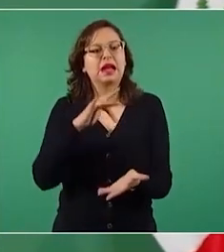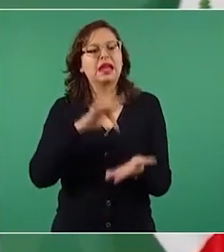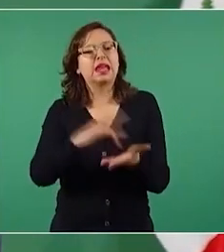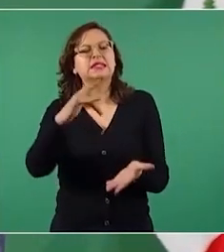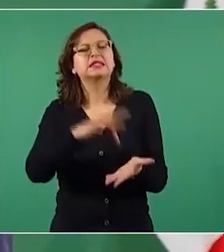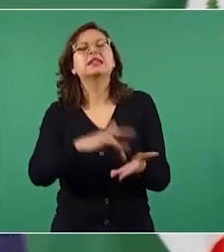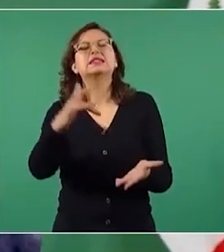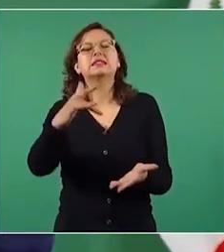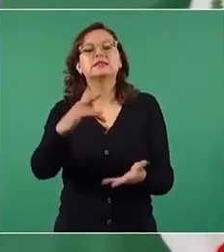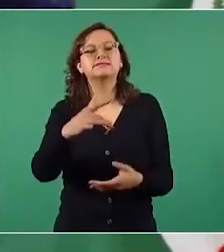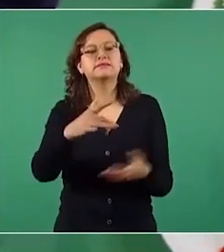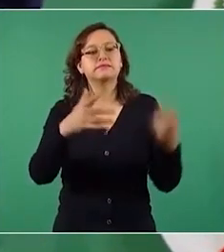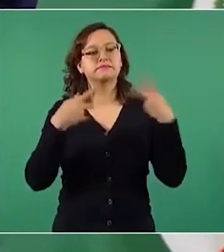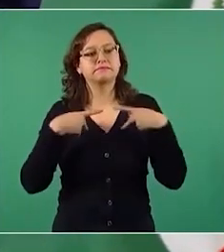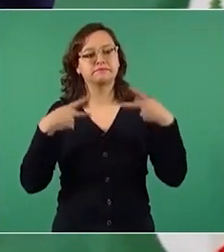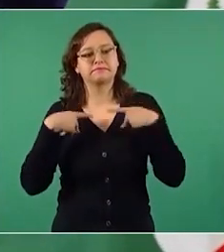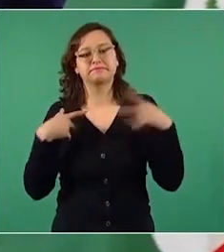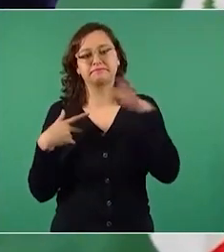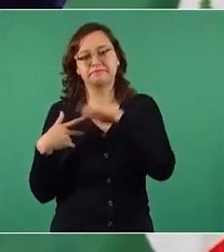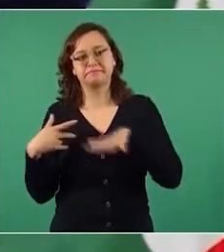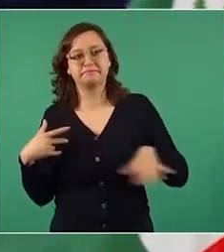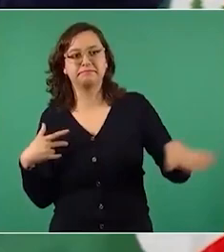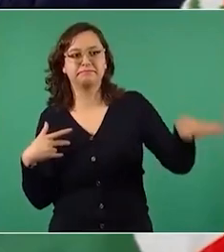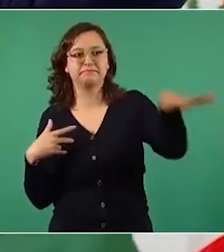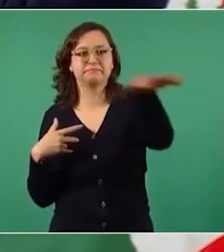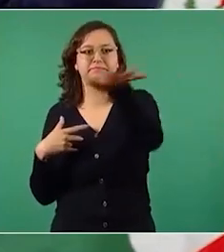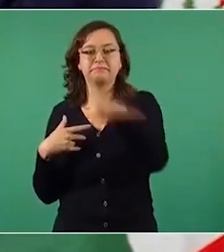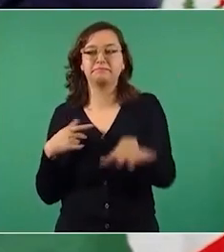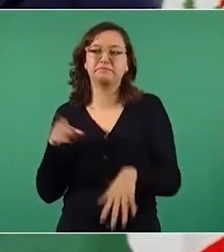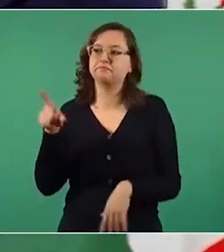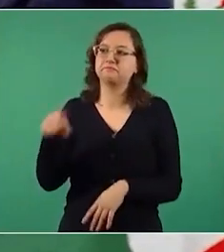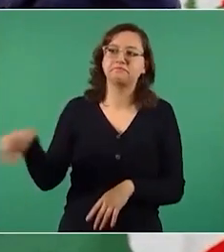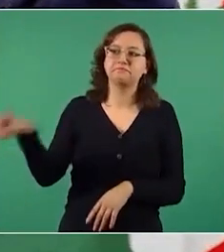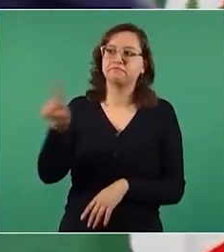en contra de estos aparatos